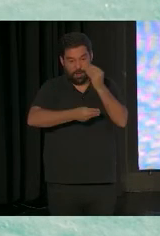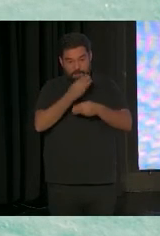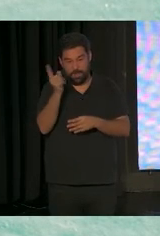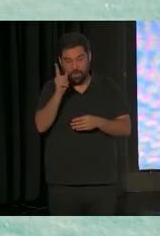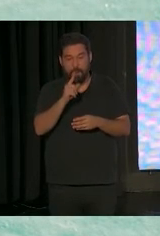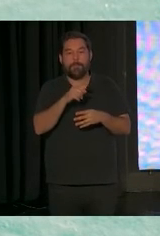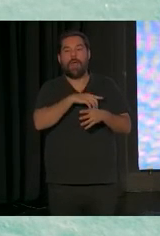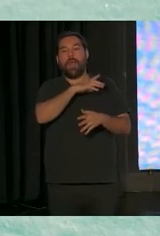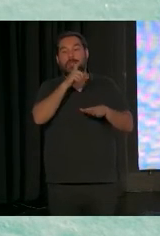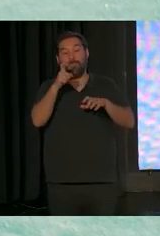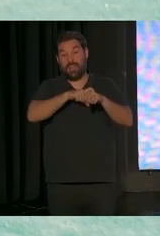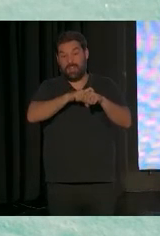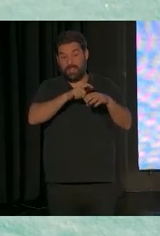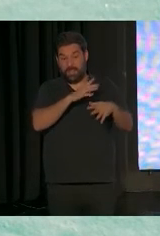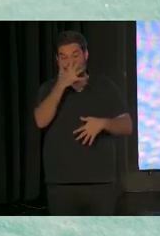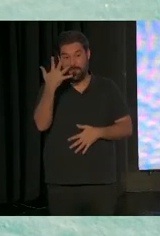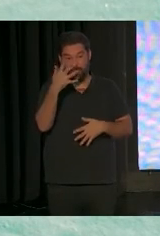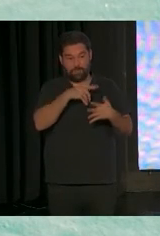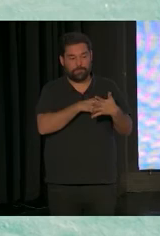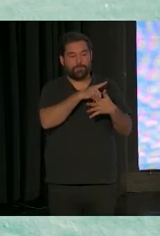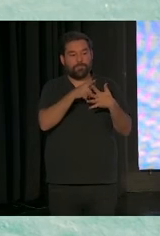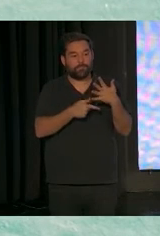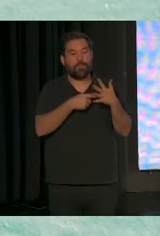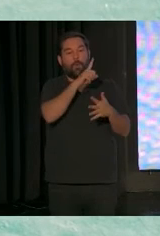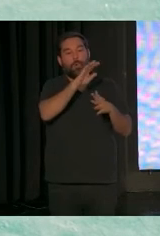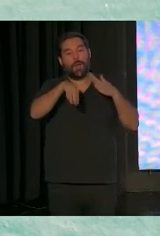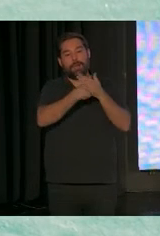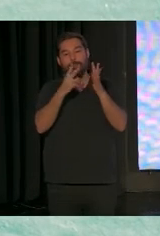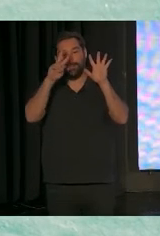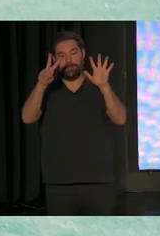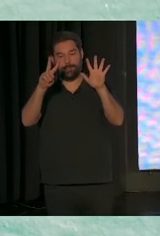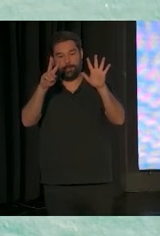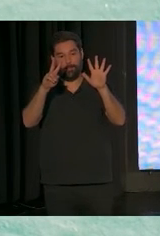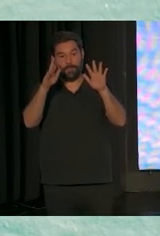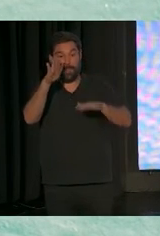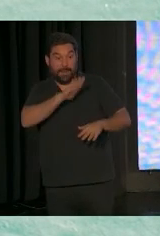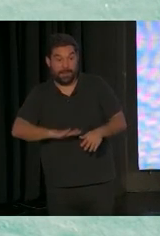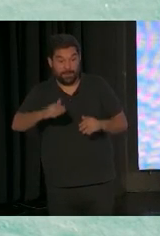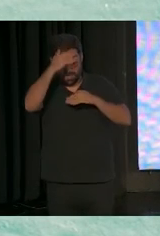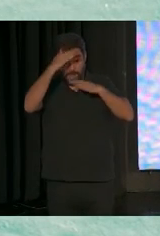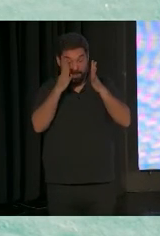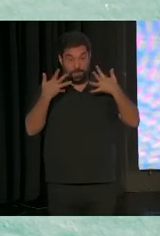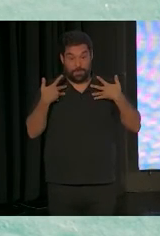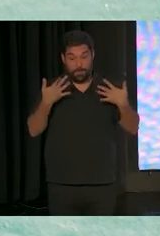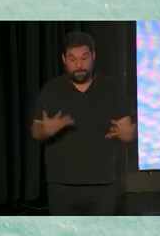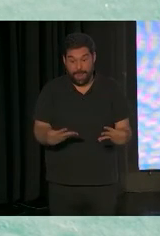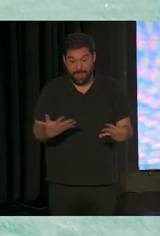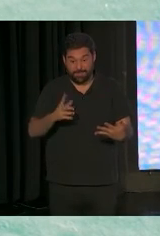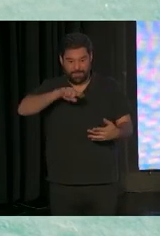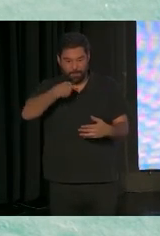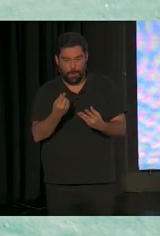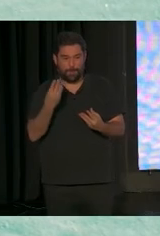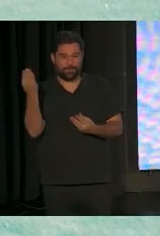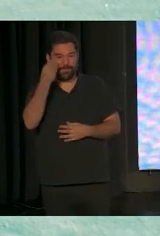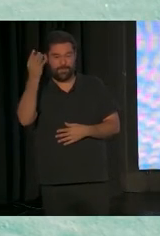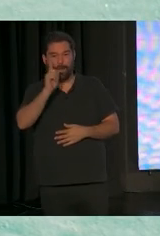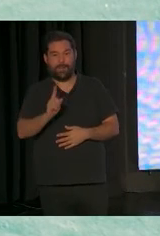categorías, del 1 al 7. El niño que entra en atención temprana y sale y no hay mejora, no hay mejora por entender del funcionamiento. Pero